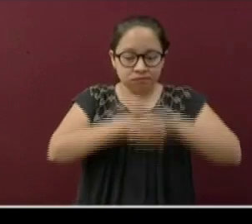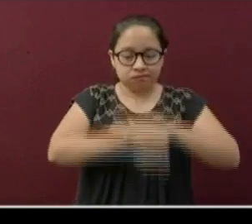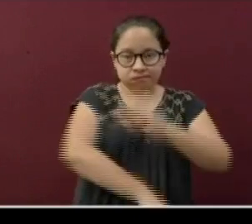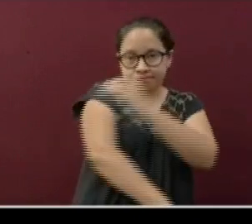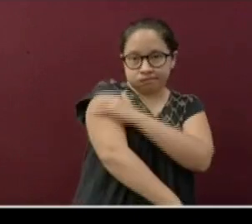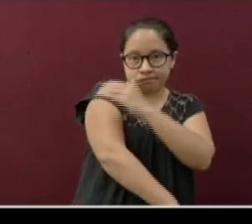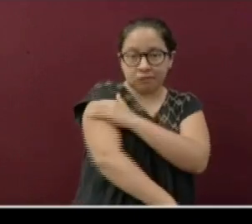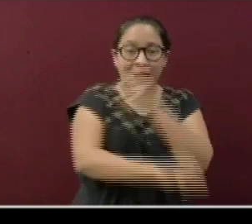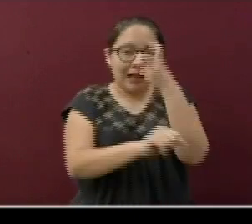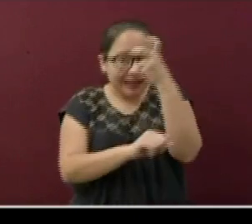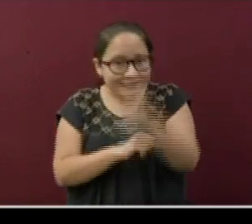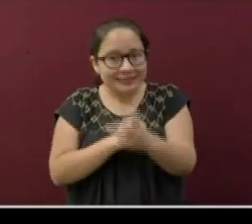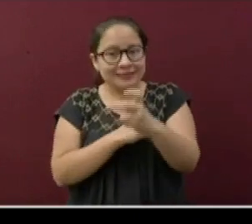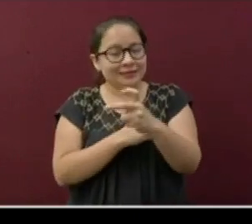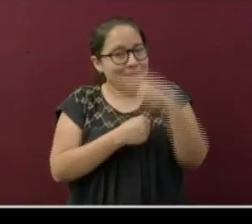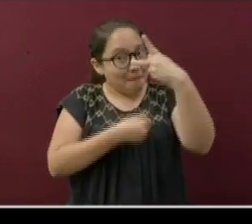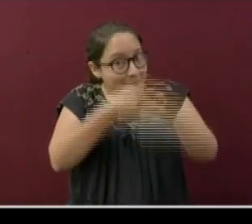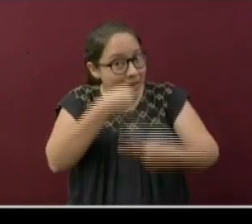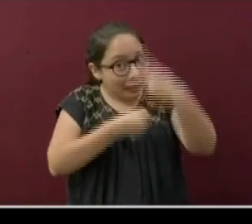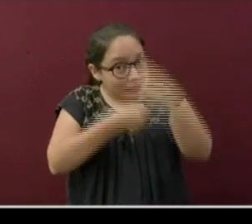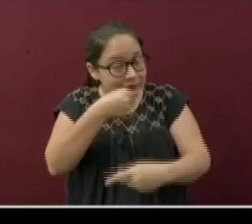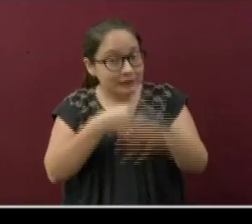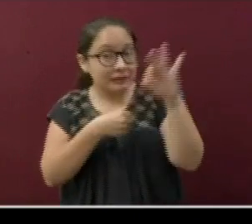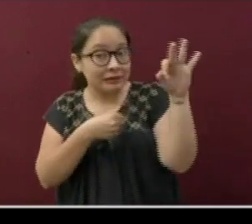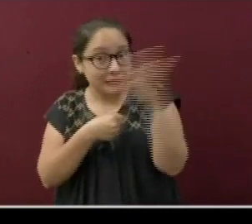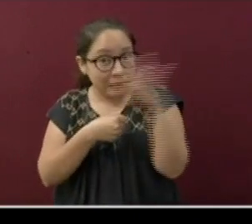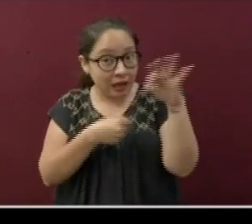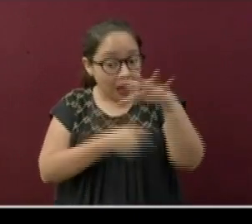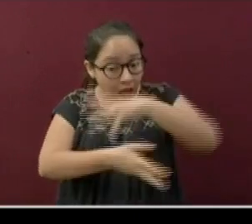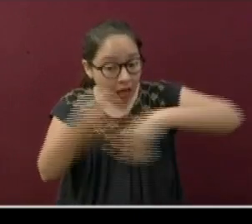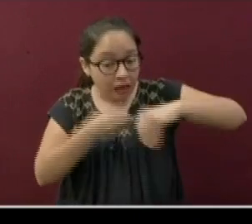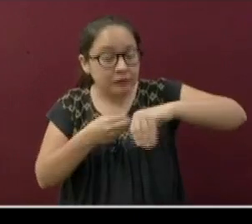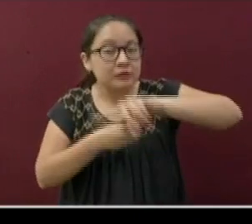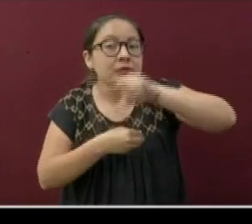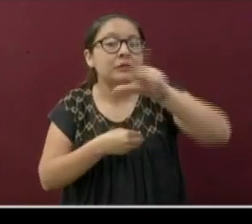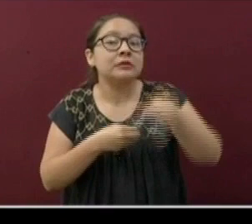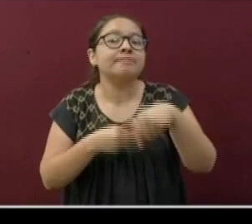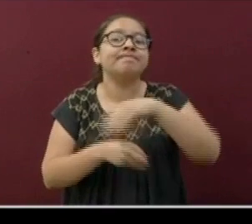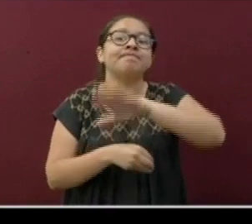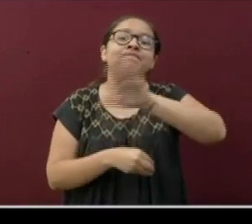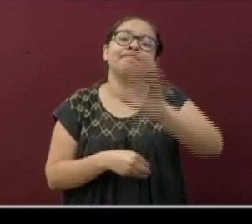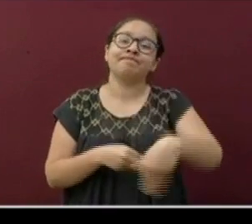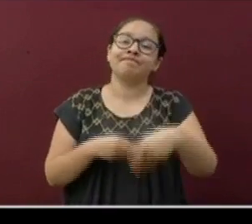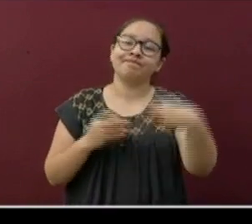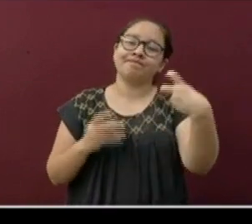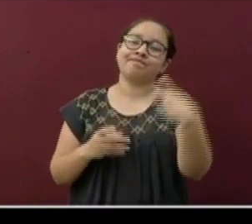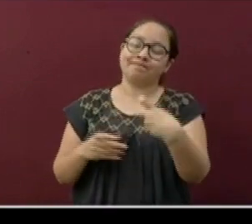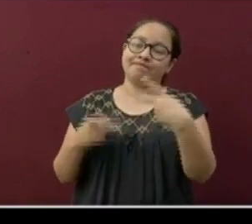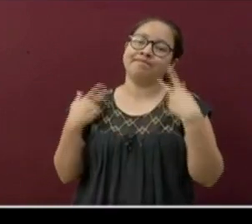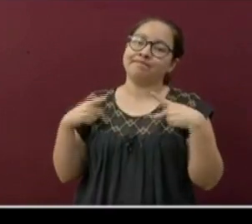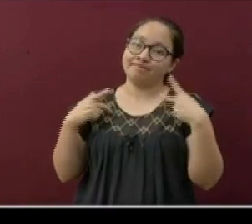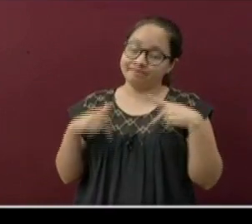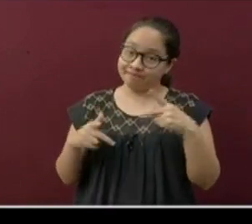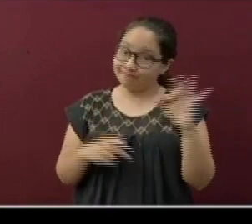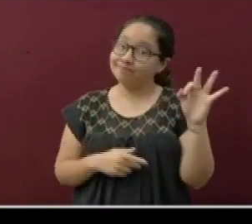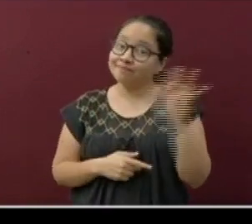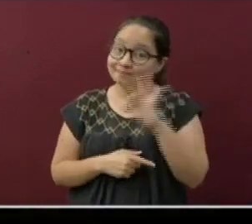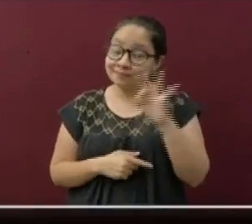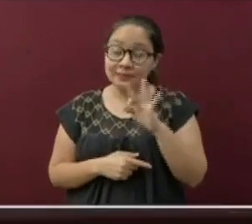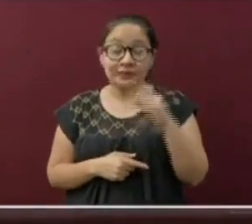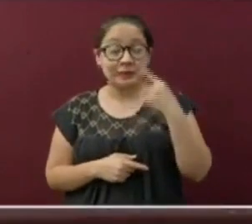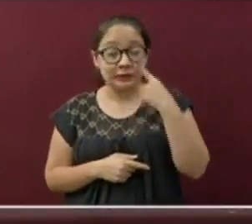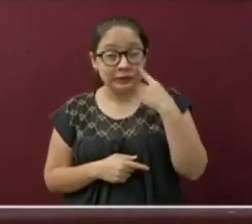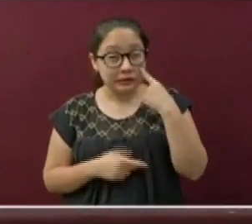son factores de alto riesgo que pueden provocar la muerte en este tipo de pacientes. Todo esto